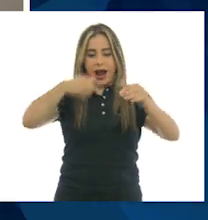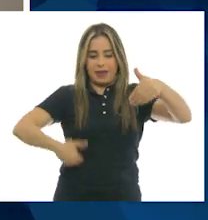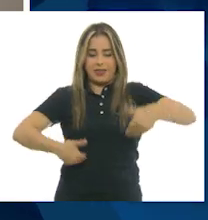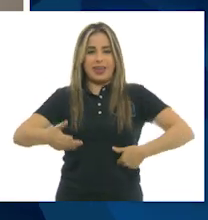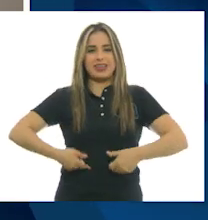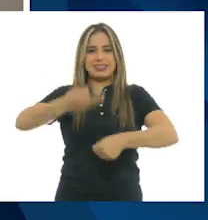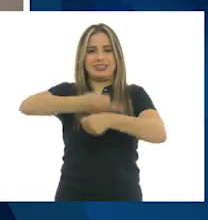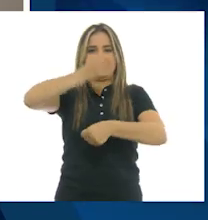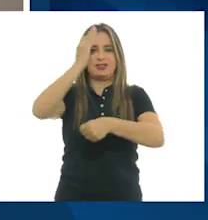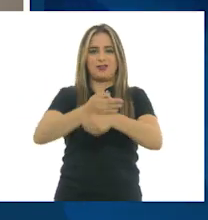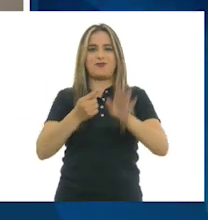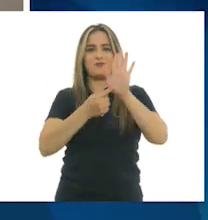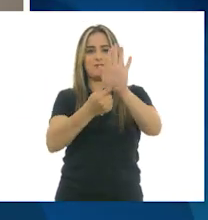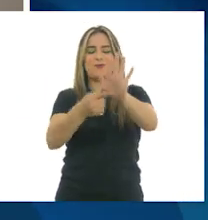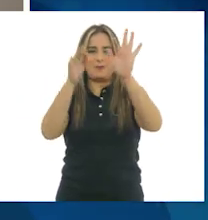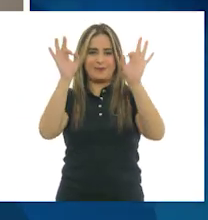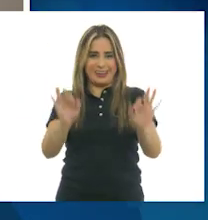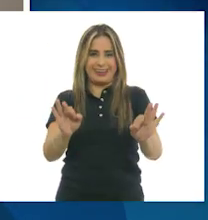exaltarlas.